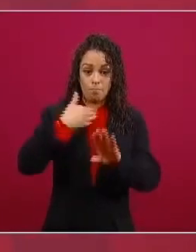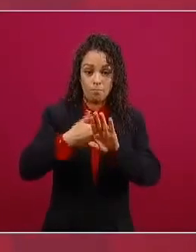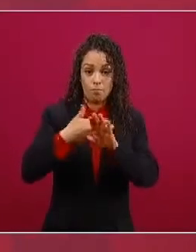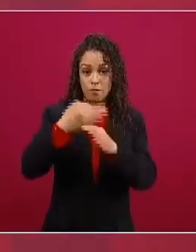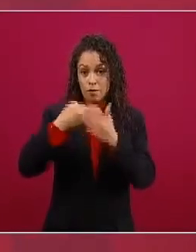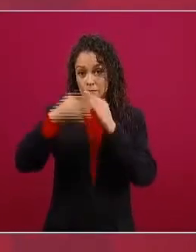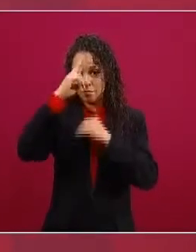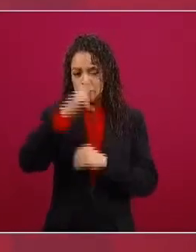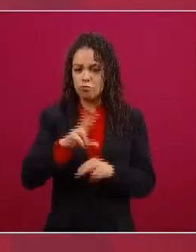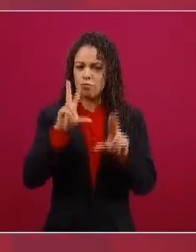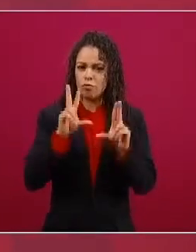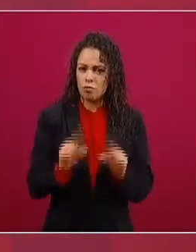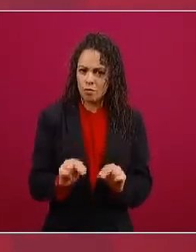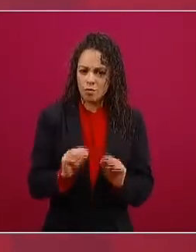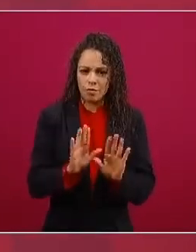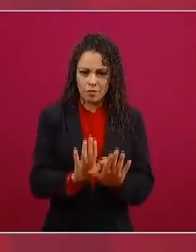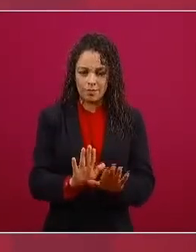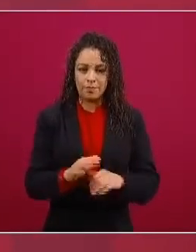Guanajuato